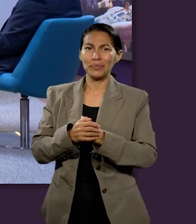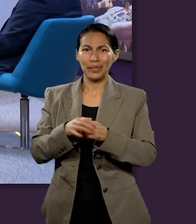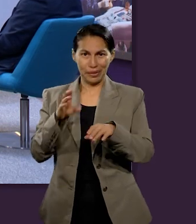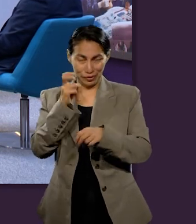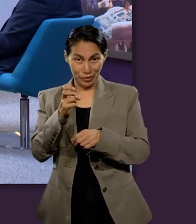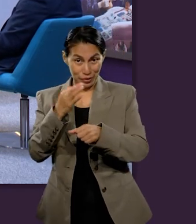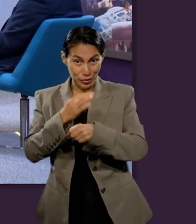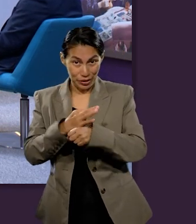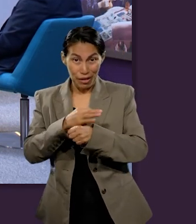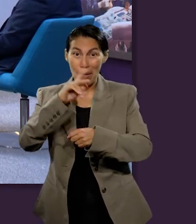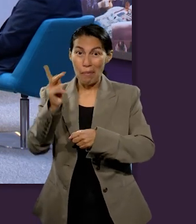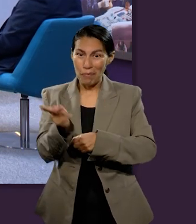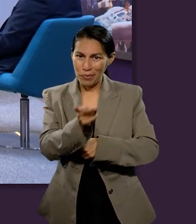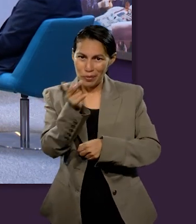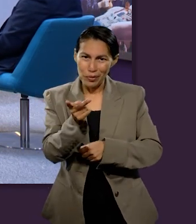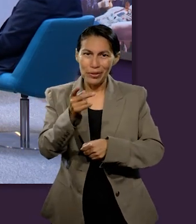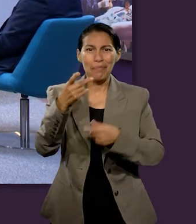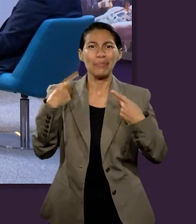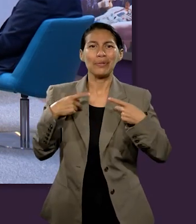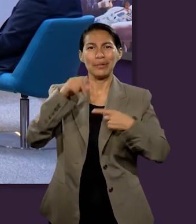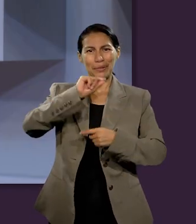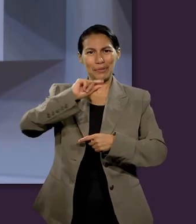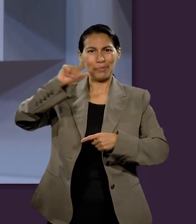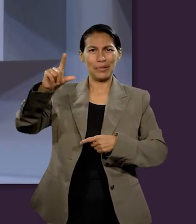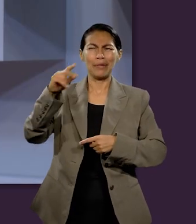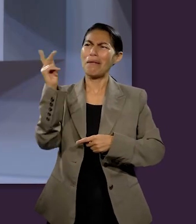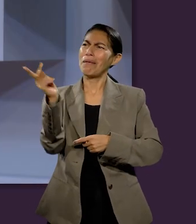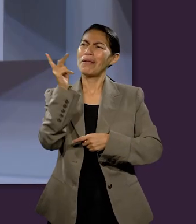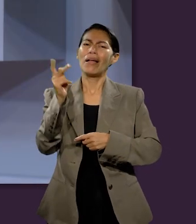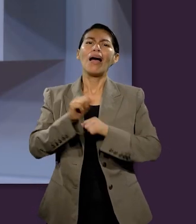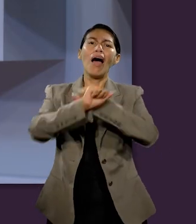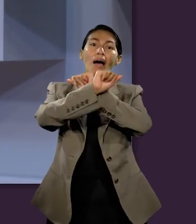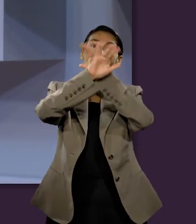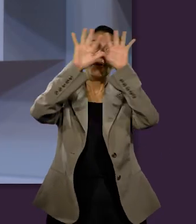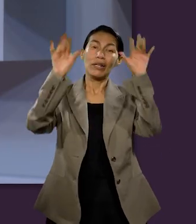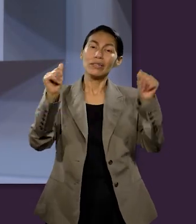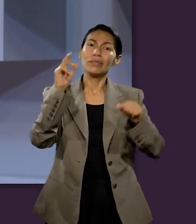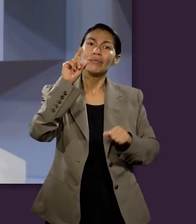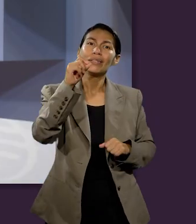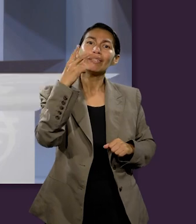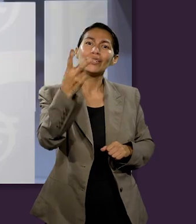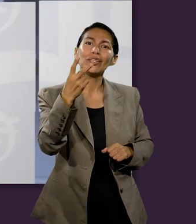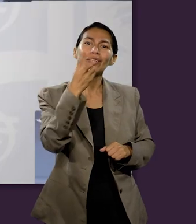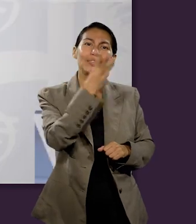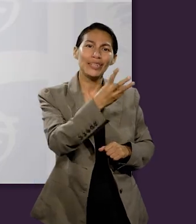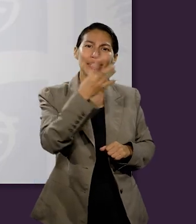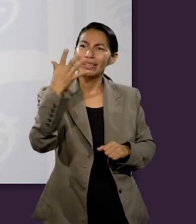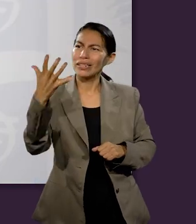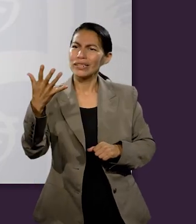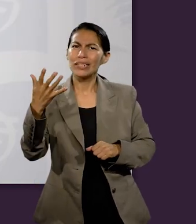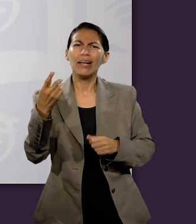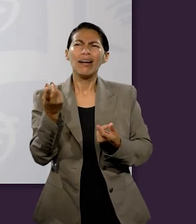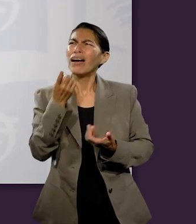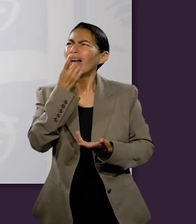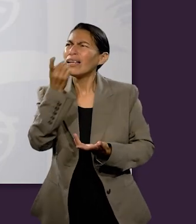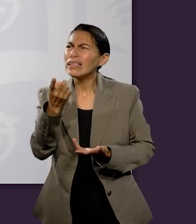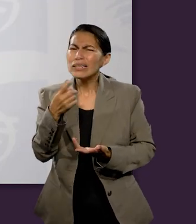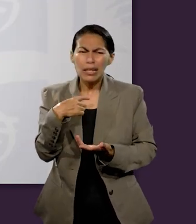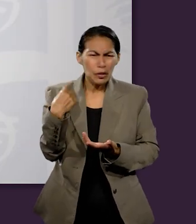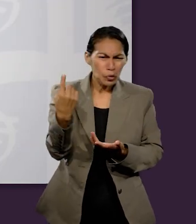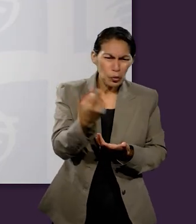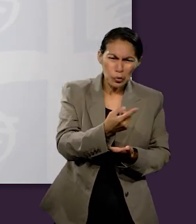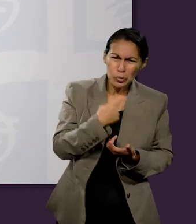Muchas gracias. Así que vamos a ir a nuestra siguiente sección con una pregunta para nuestro experto. ¿Cómo nos asegura